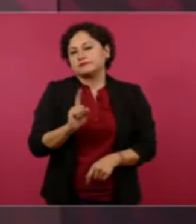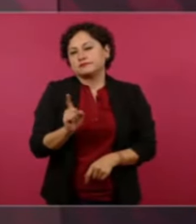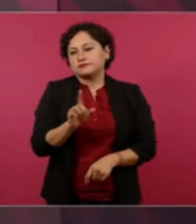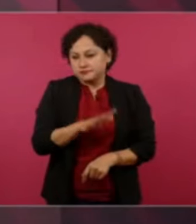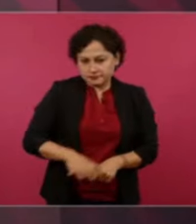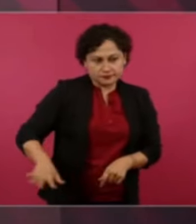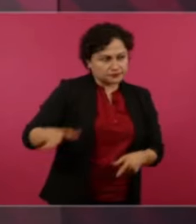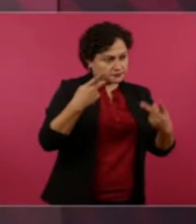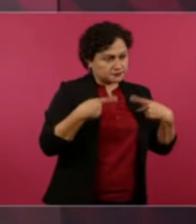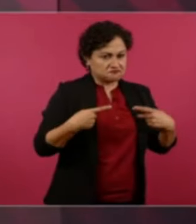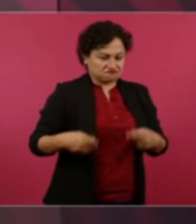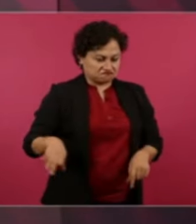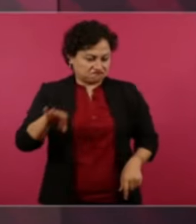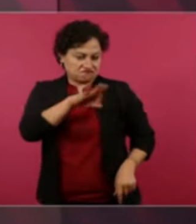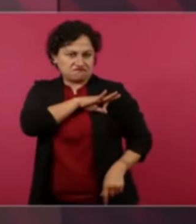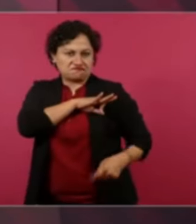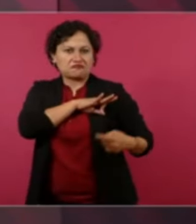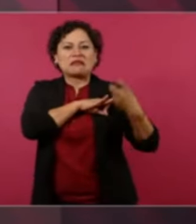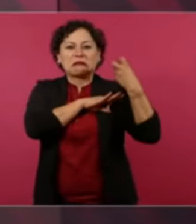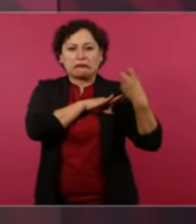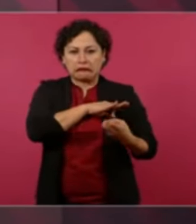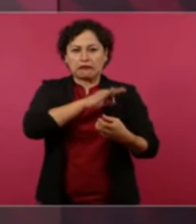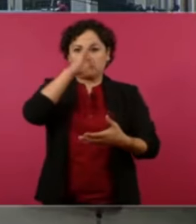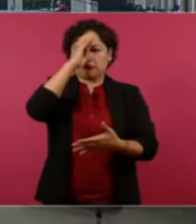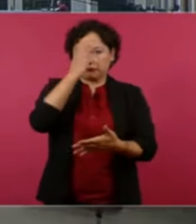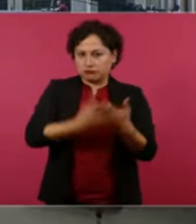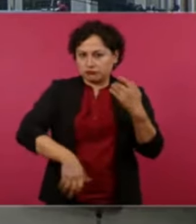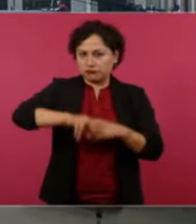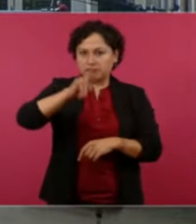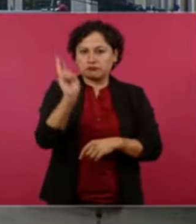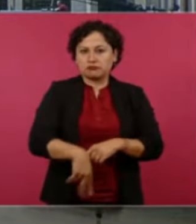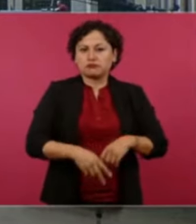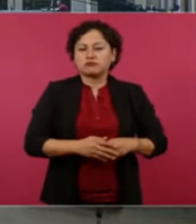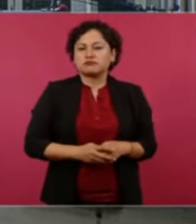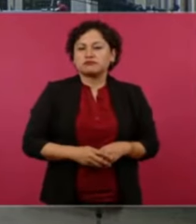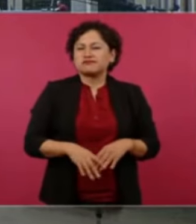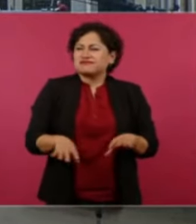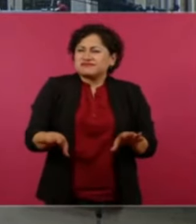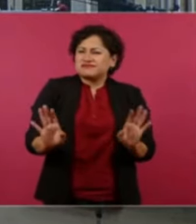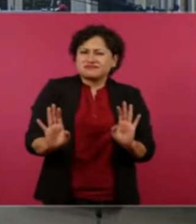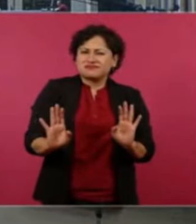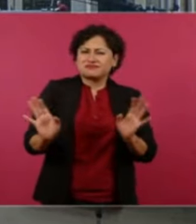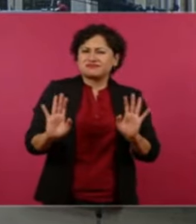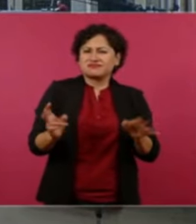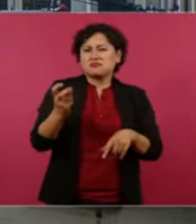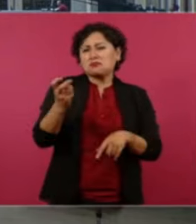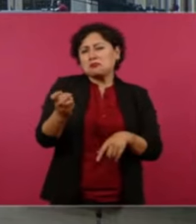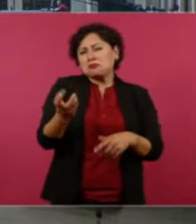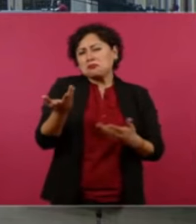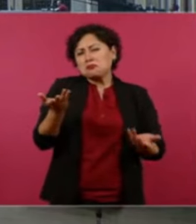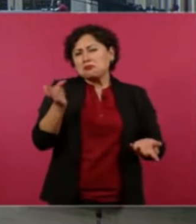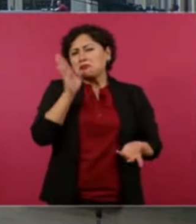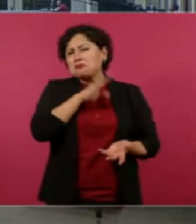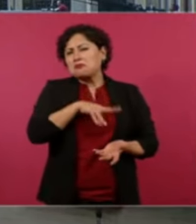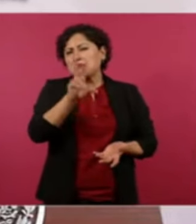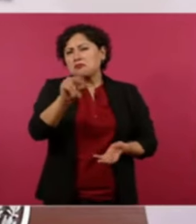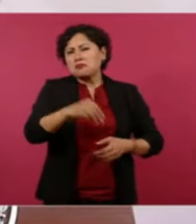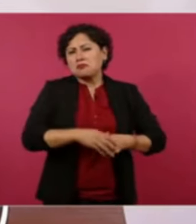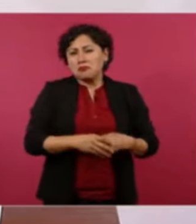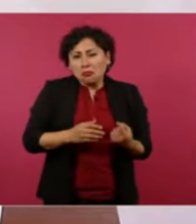pero no es un seritismo en contra de una sí pero eso no afecta una golondrina no hace verano